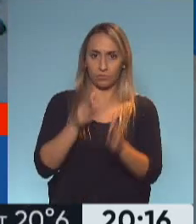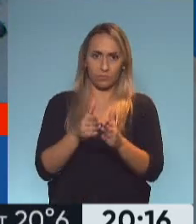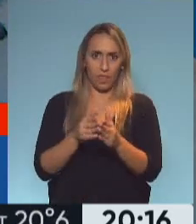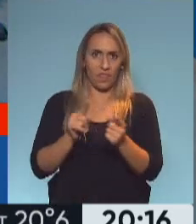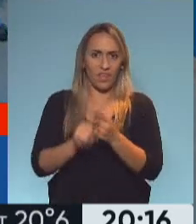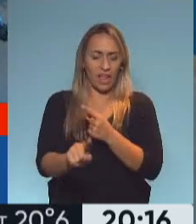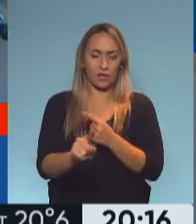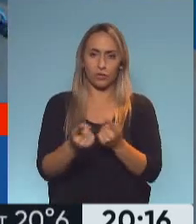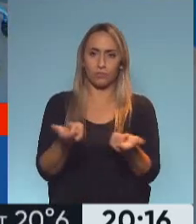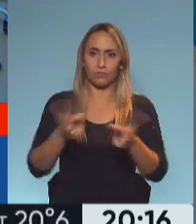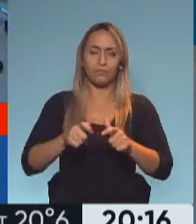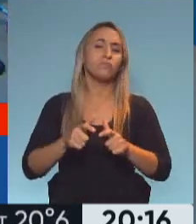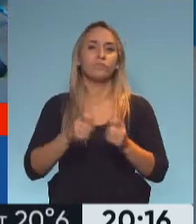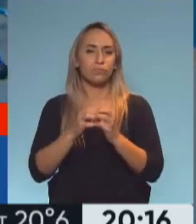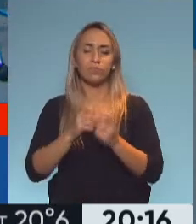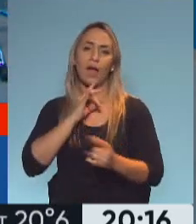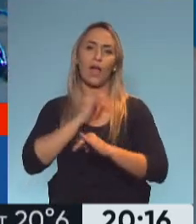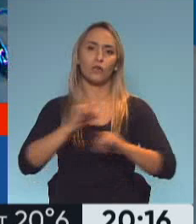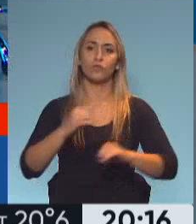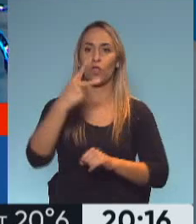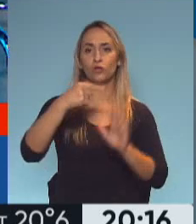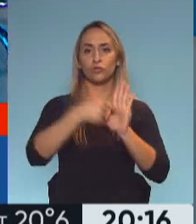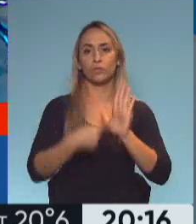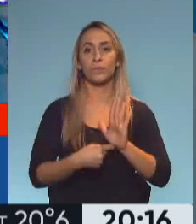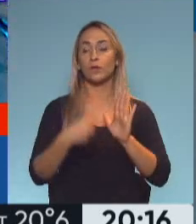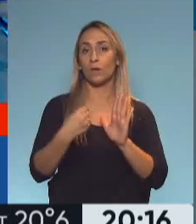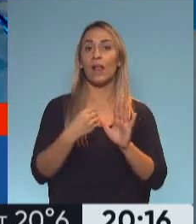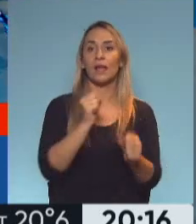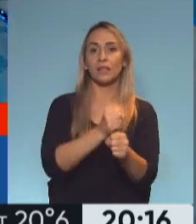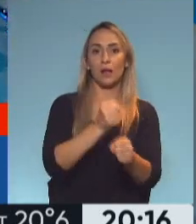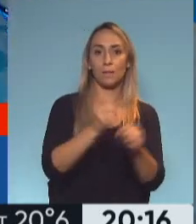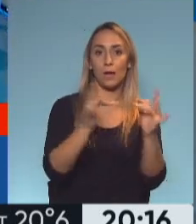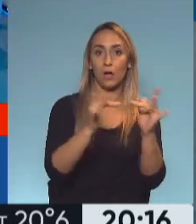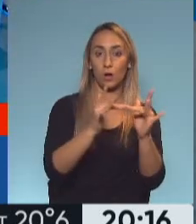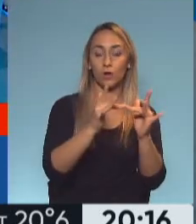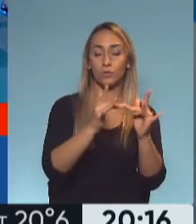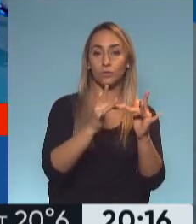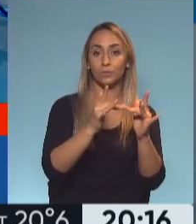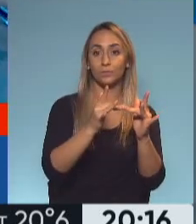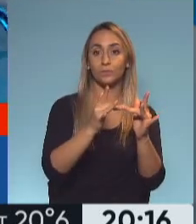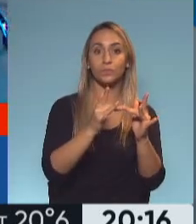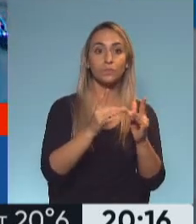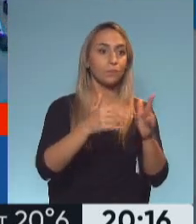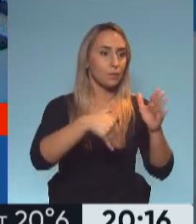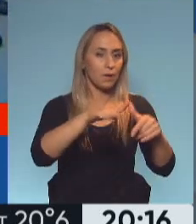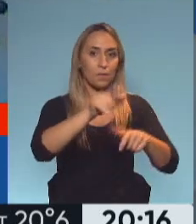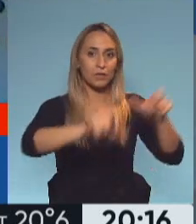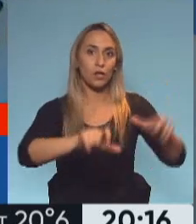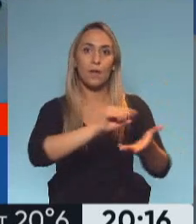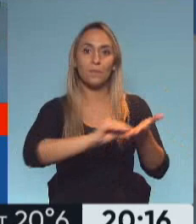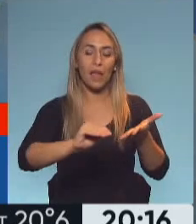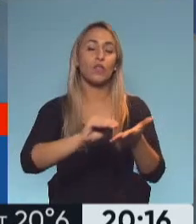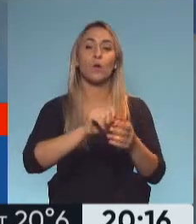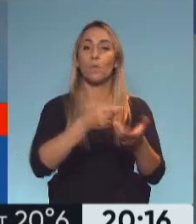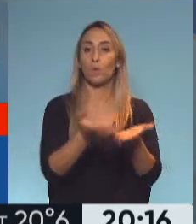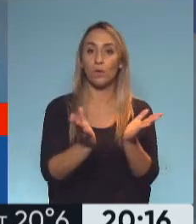estos dos anuncios, más allá de la cuestión del reforzamiento del teletrabajo en la mayor cantidad de trabajadores y trabajadoras de la Administración